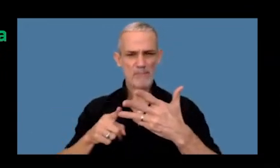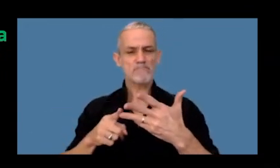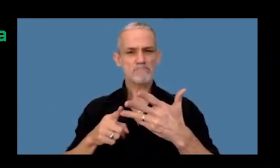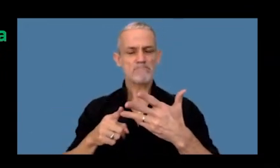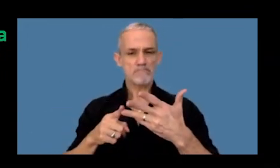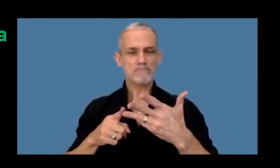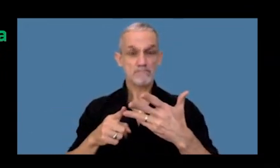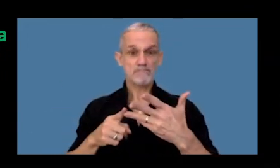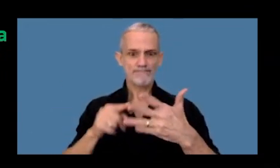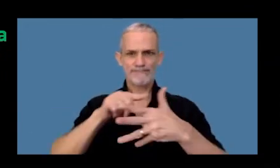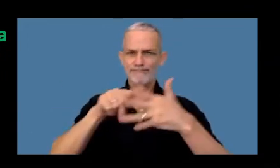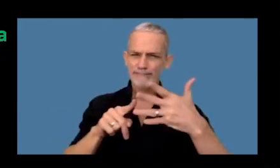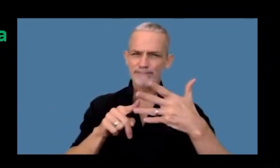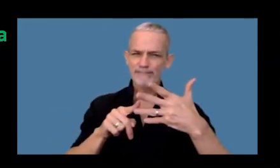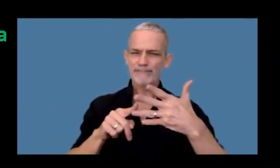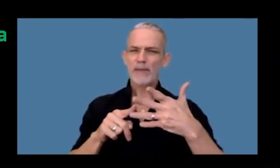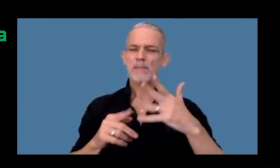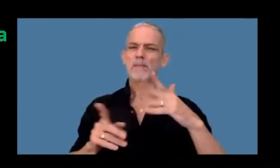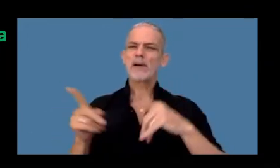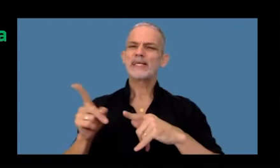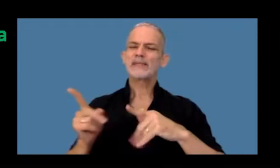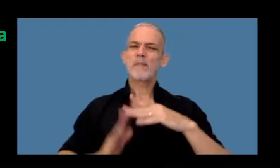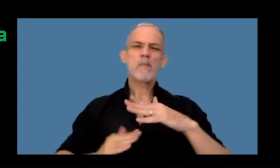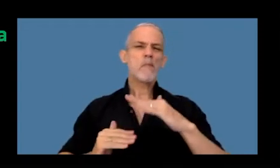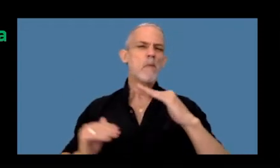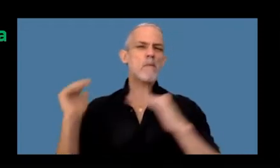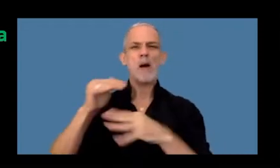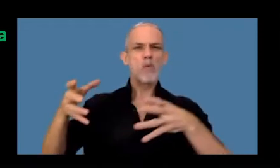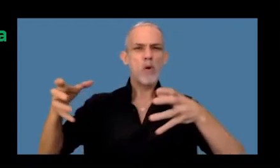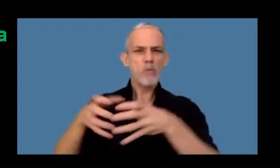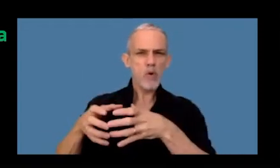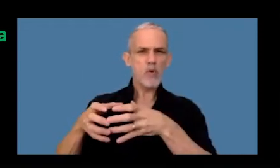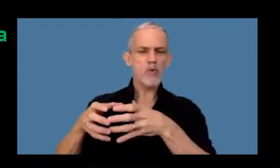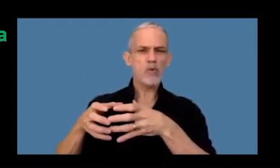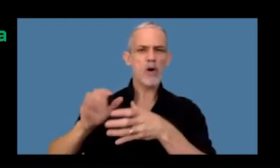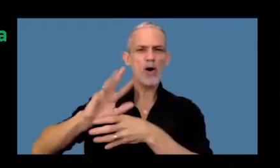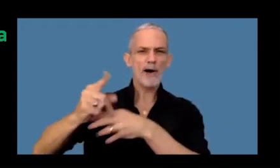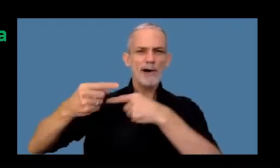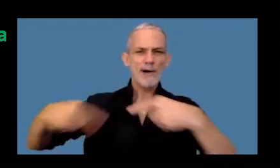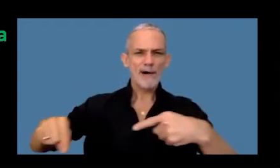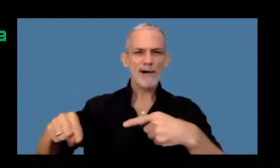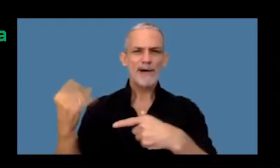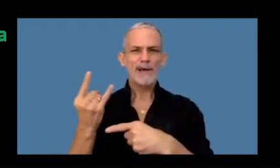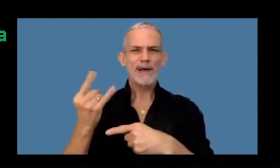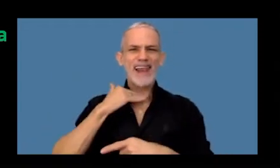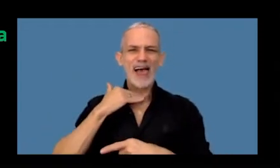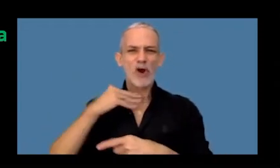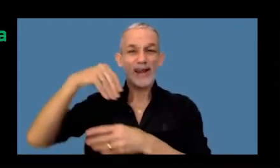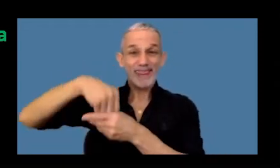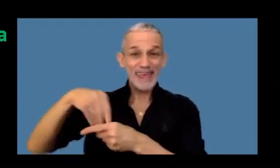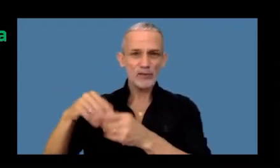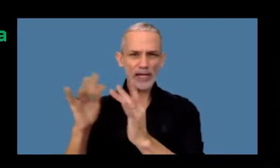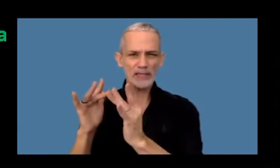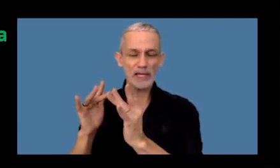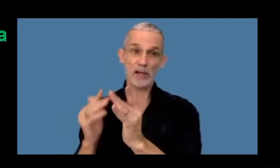también operan las más grandes bandas y complejas bandas de ciberdelincuentes que entre